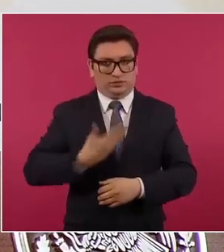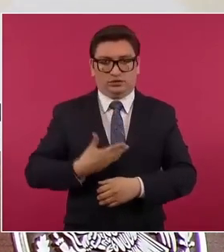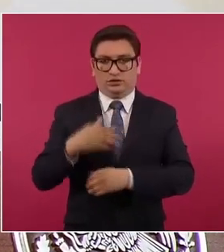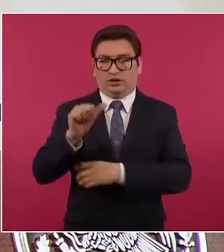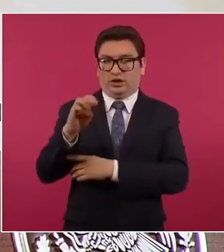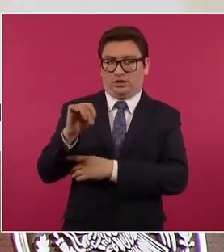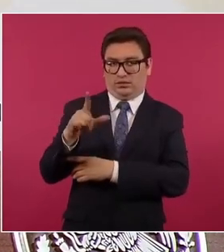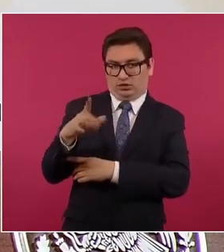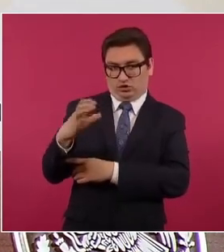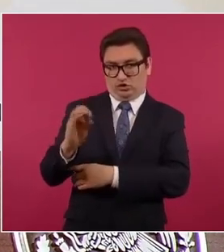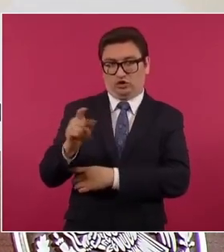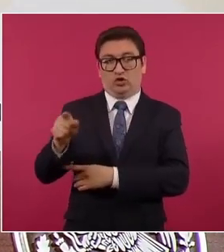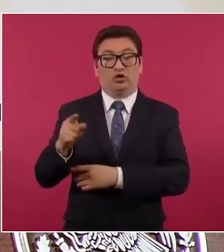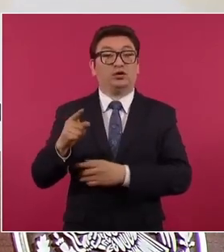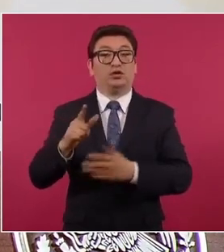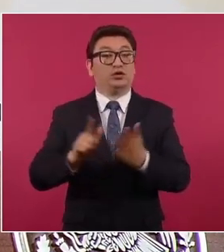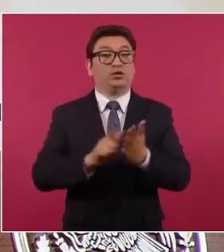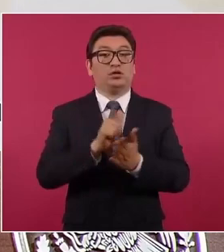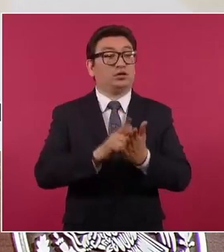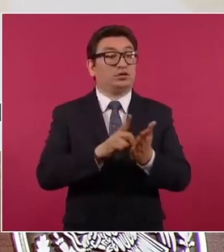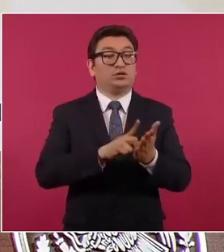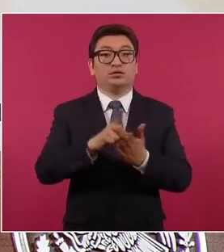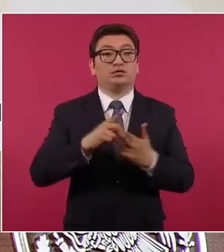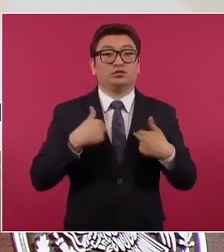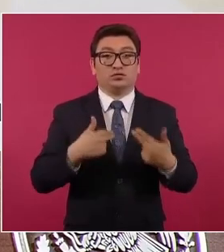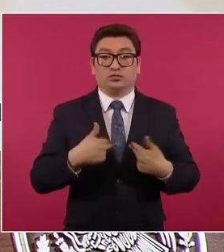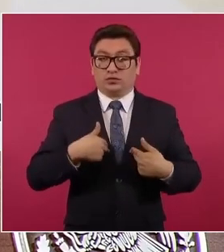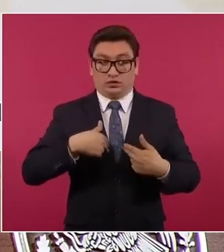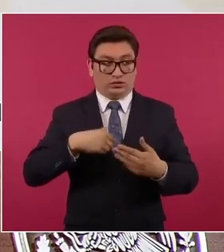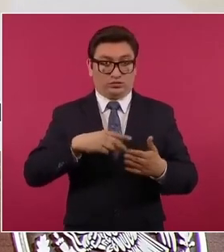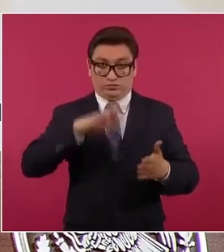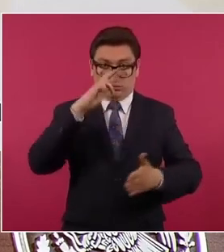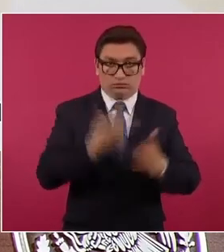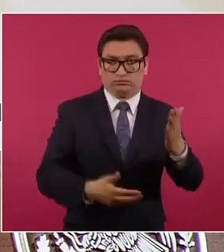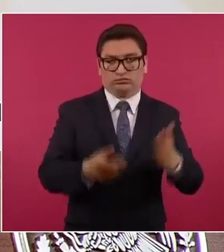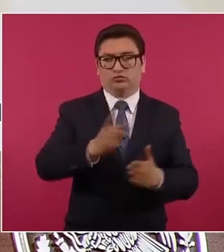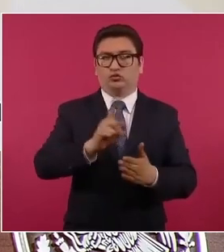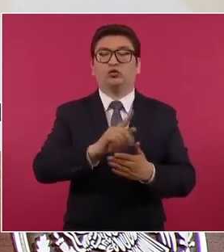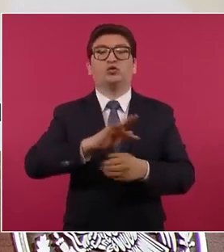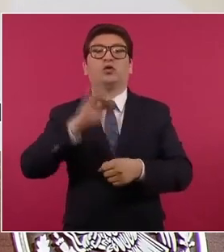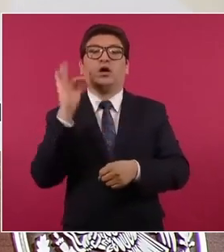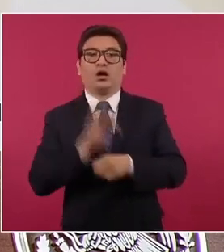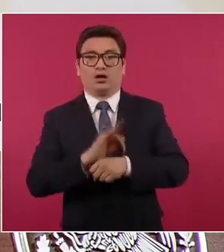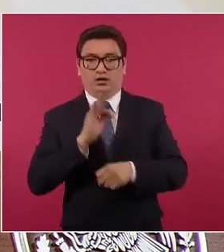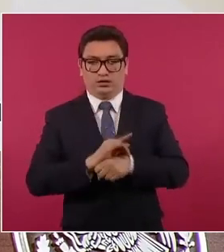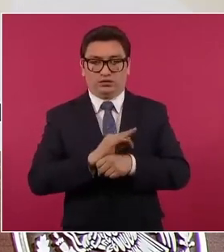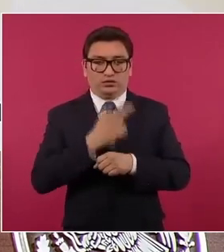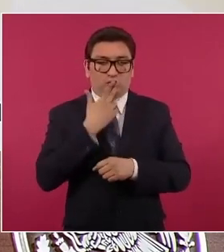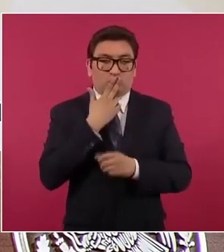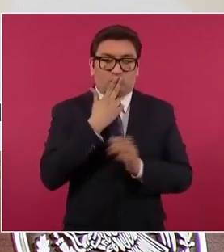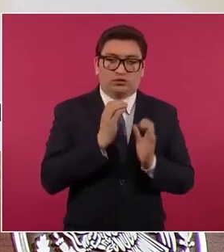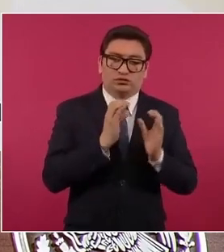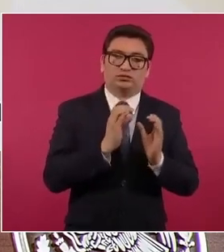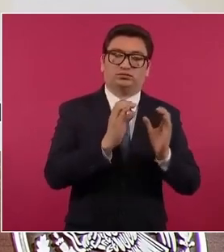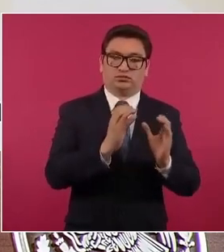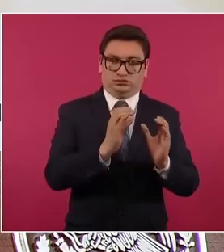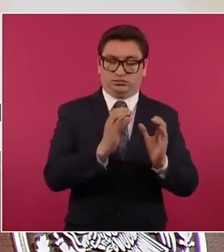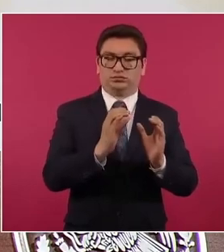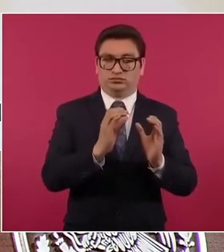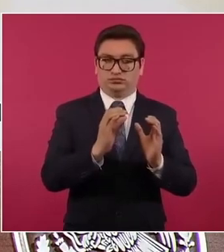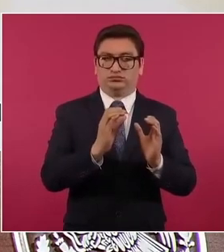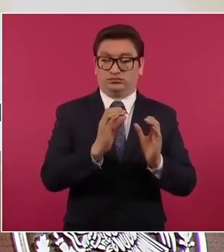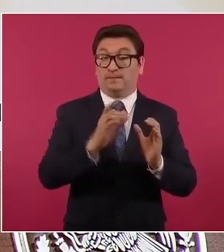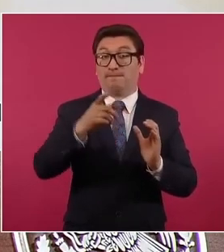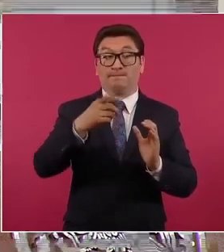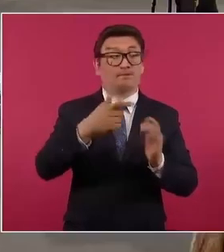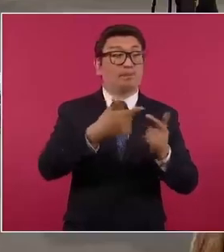no ha violado los derechos humanos, ha preservado los derechos humanos, no se ha cometido masacres por